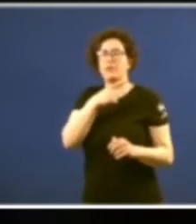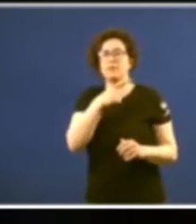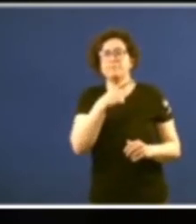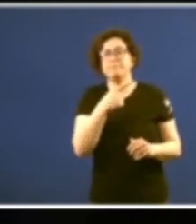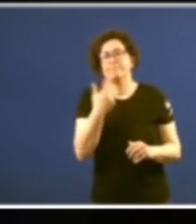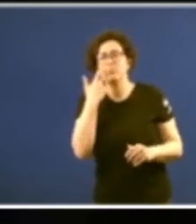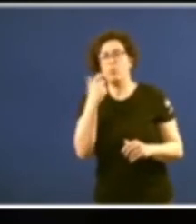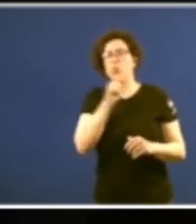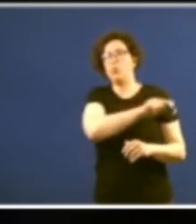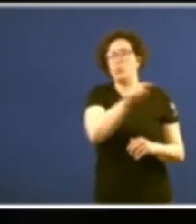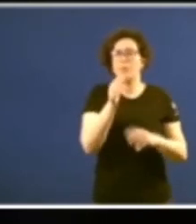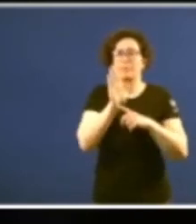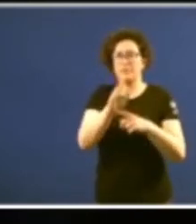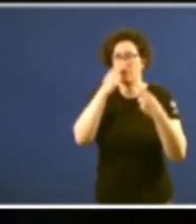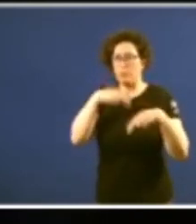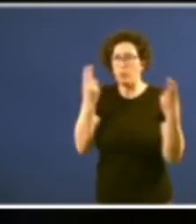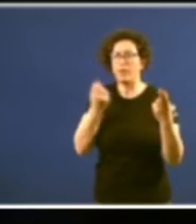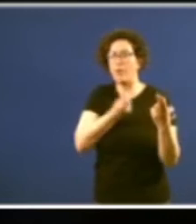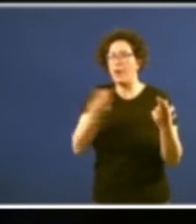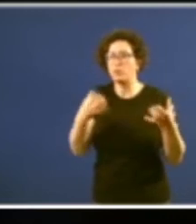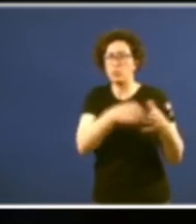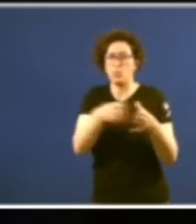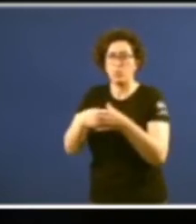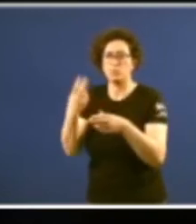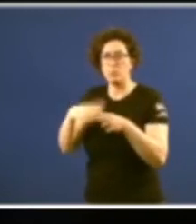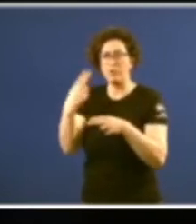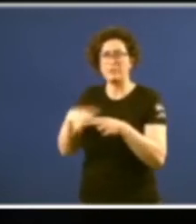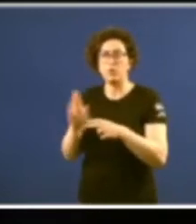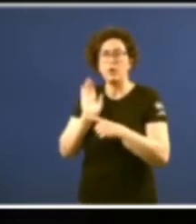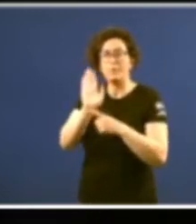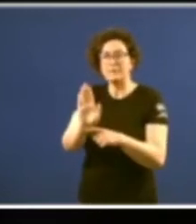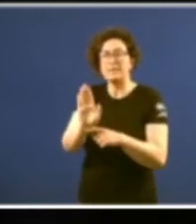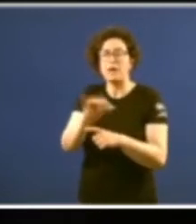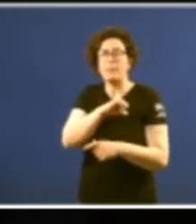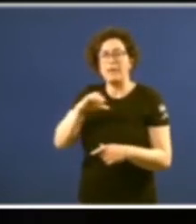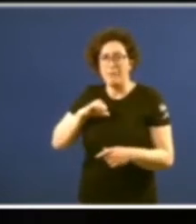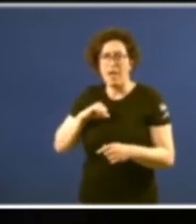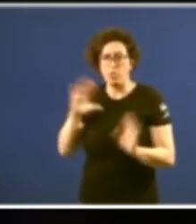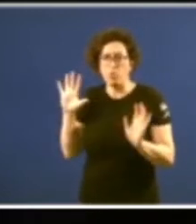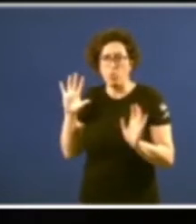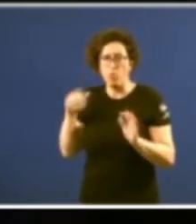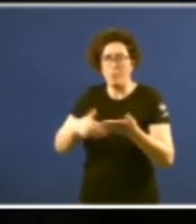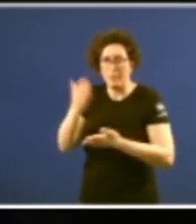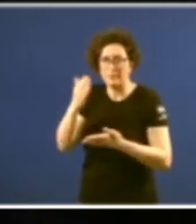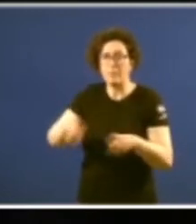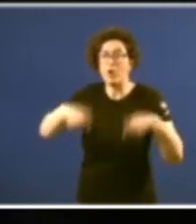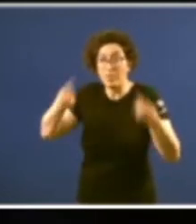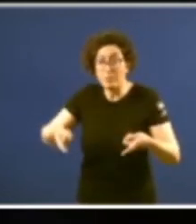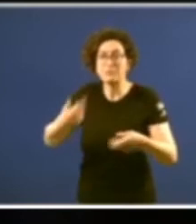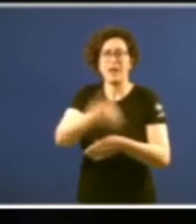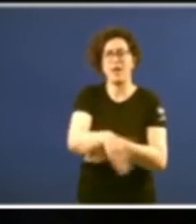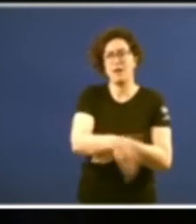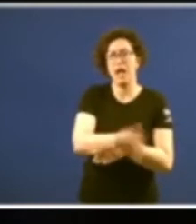presentase o proxeto de varios partidos políticos ten que presentarse en privado a prensa pero despois atrévense a sair a rúa e